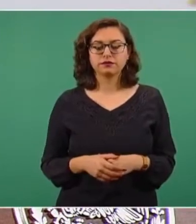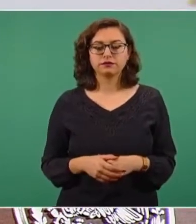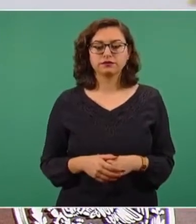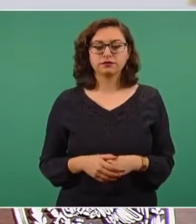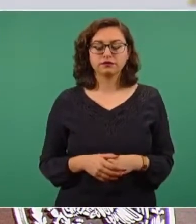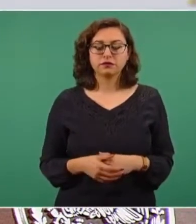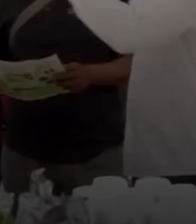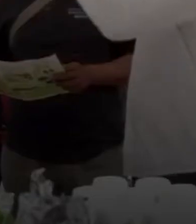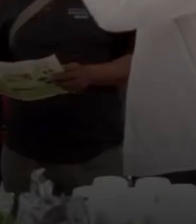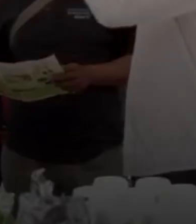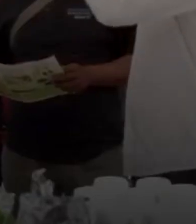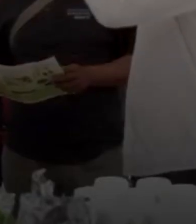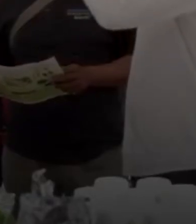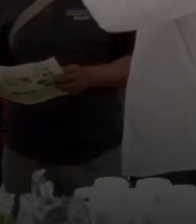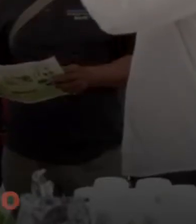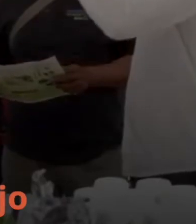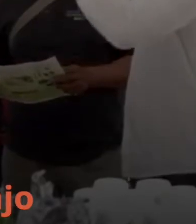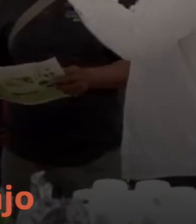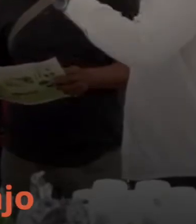propuestas.